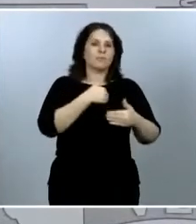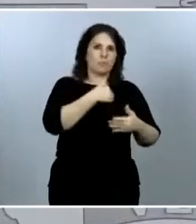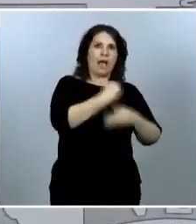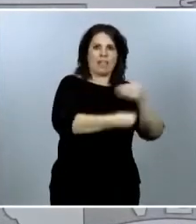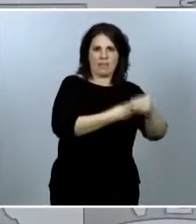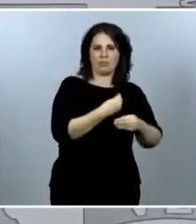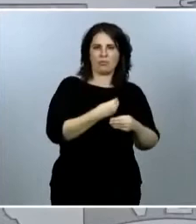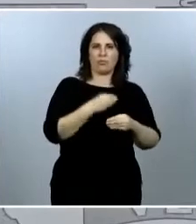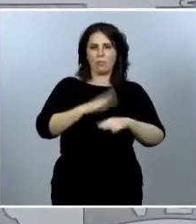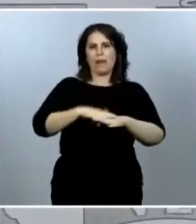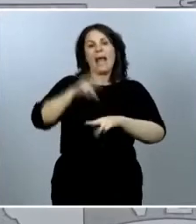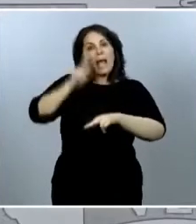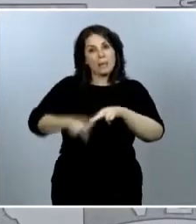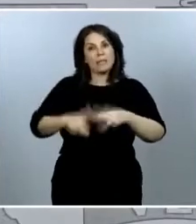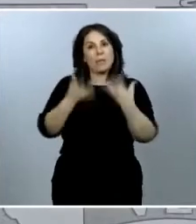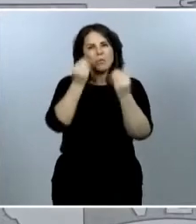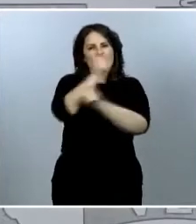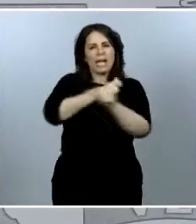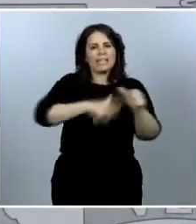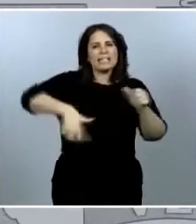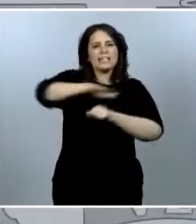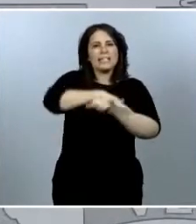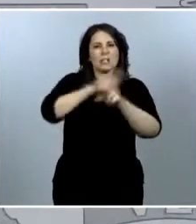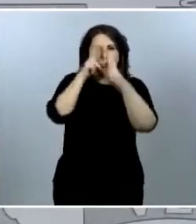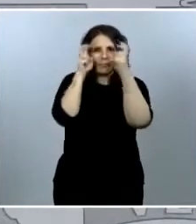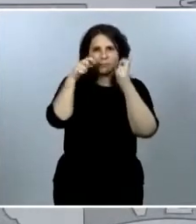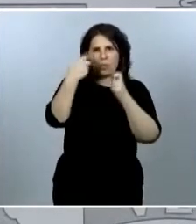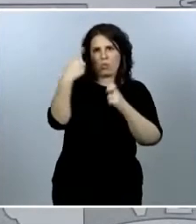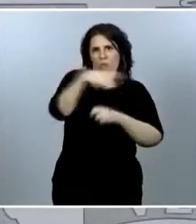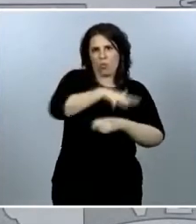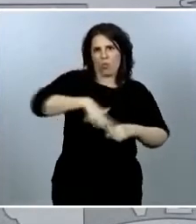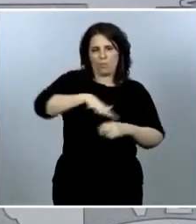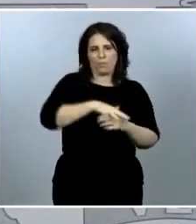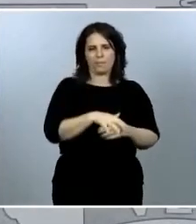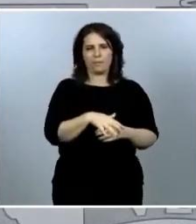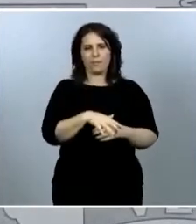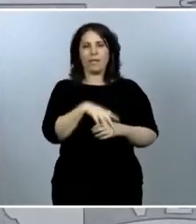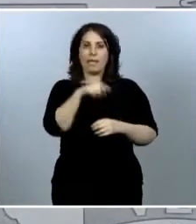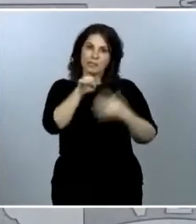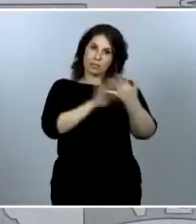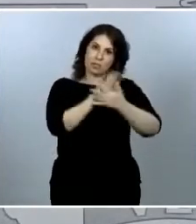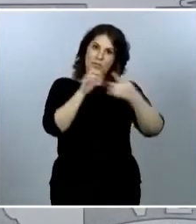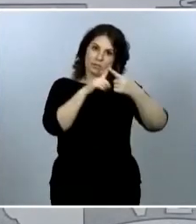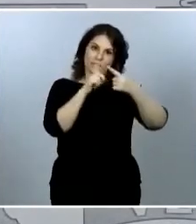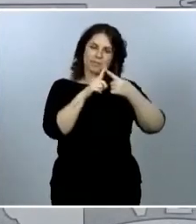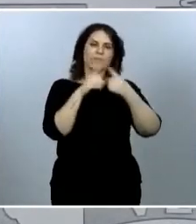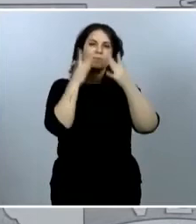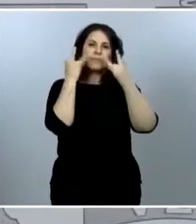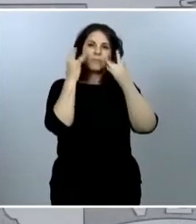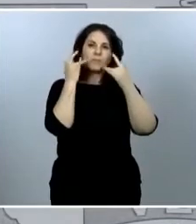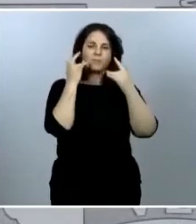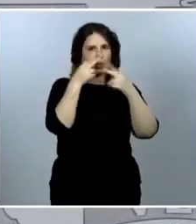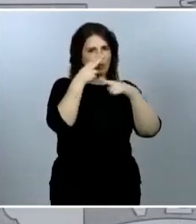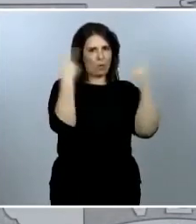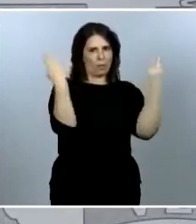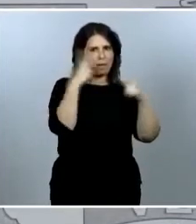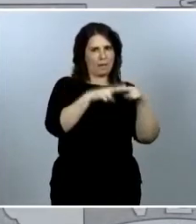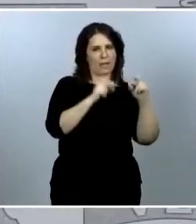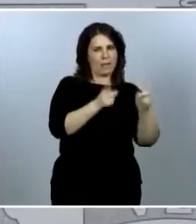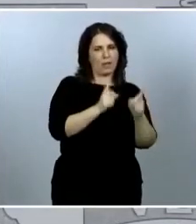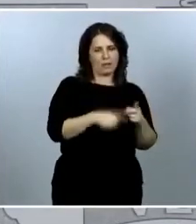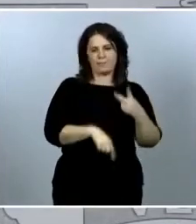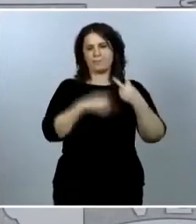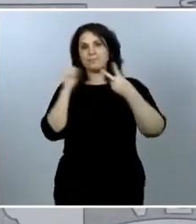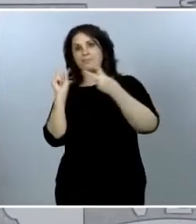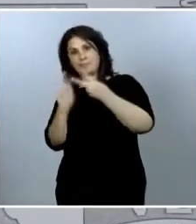Esto en que respecta a la primera de las cuestiones, que es la prevención y la higiene pública. En segundo lugar, contendrá